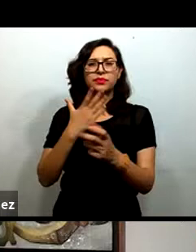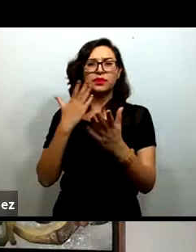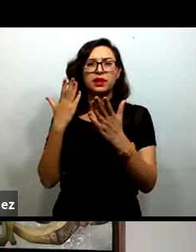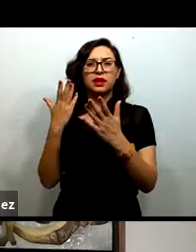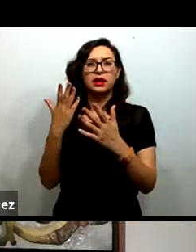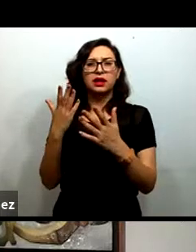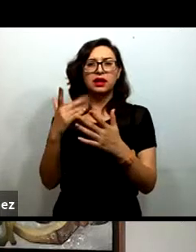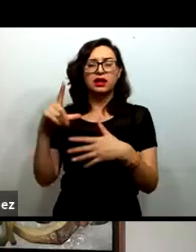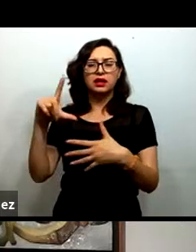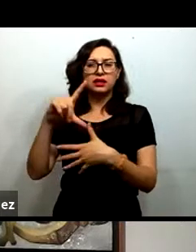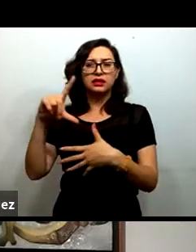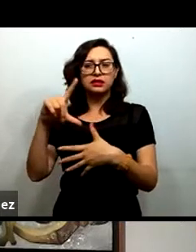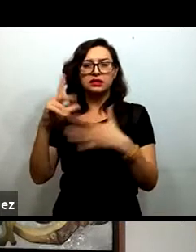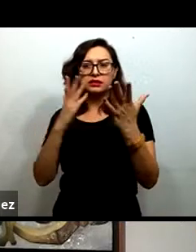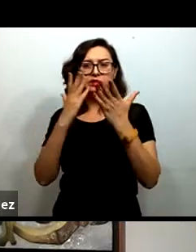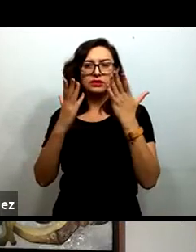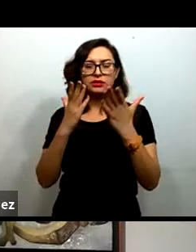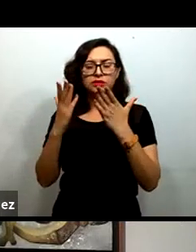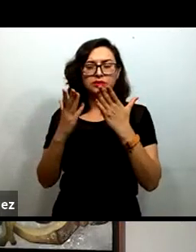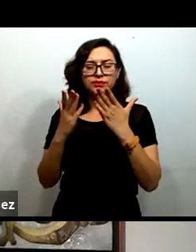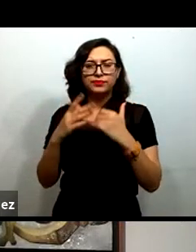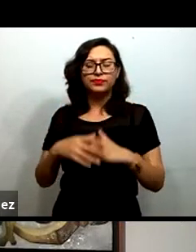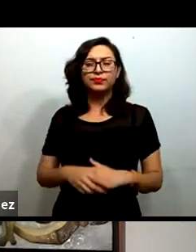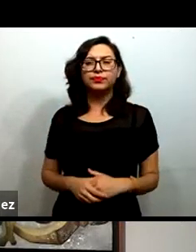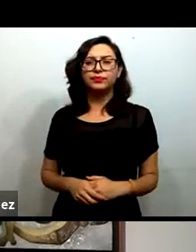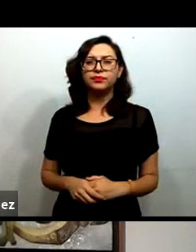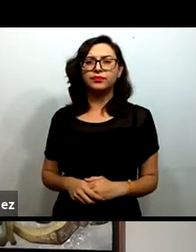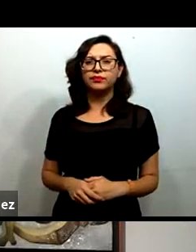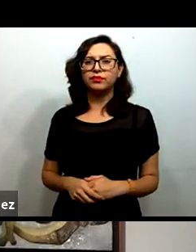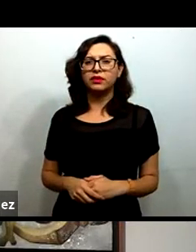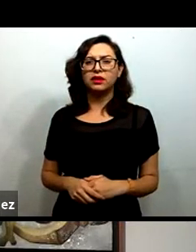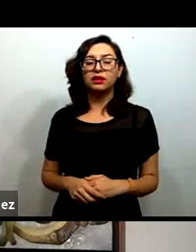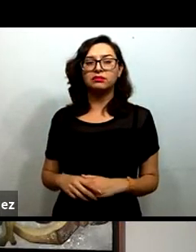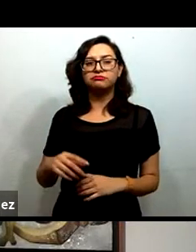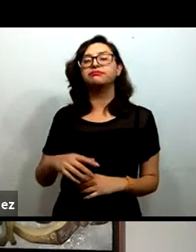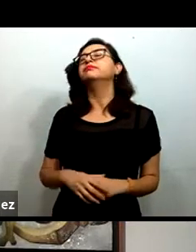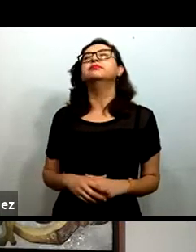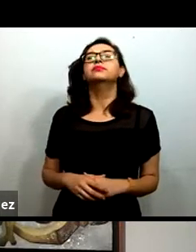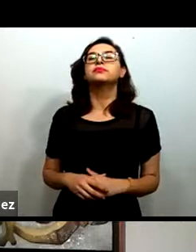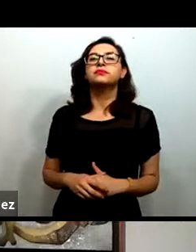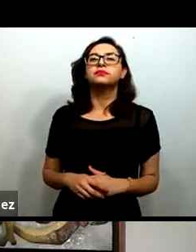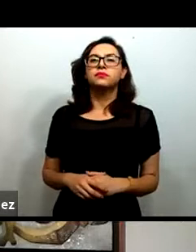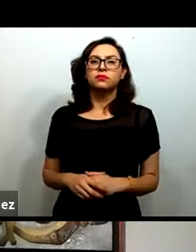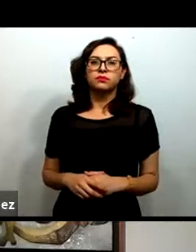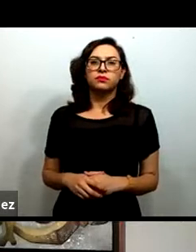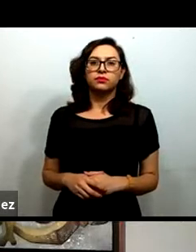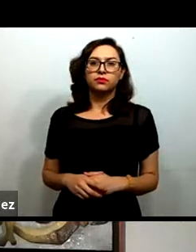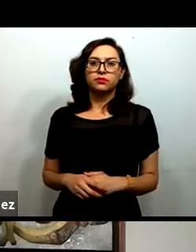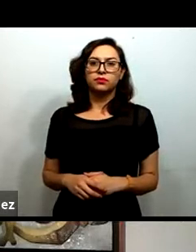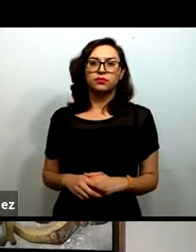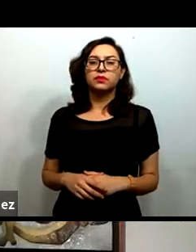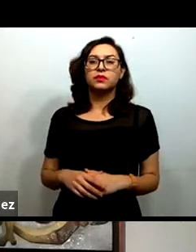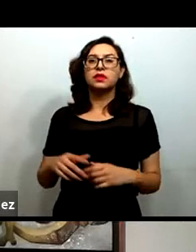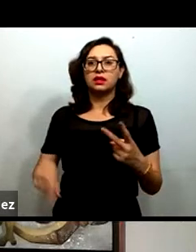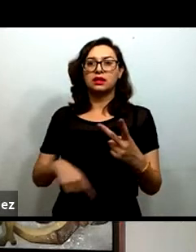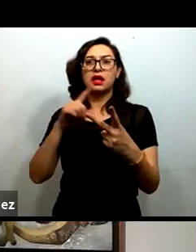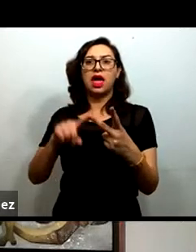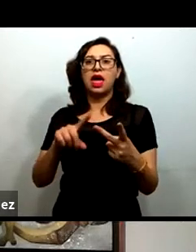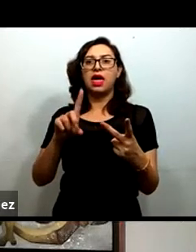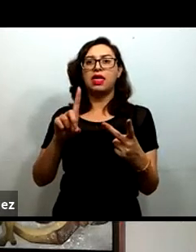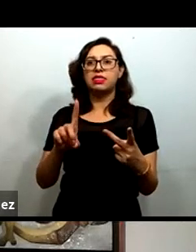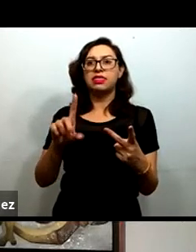Rollins College de Estados Unidos. En segundo lugar, también tenemos a Lilia Dalila López Almonan.